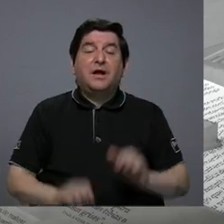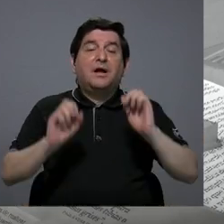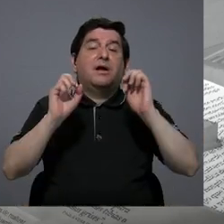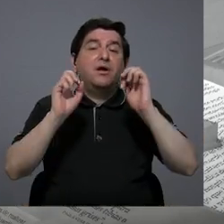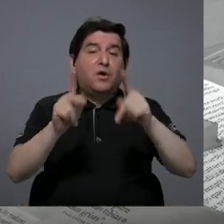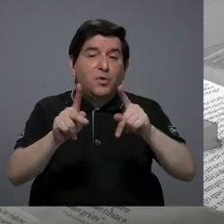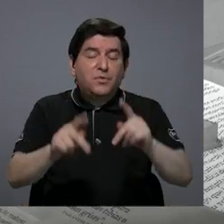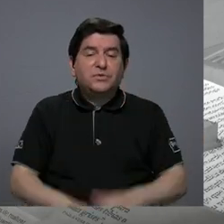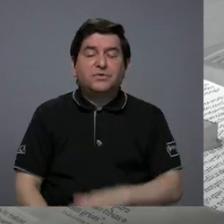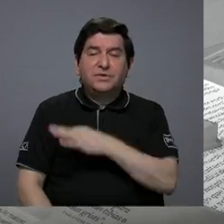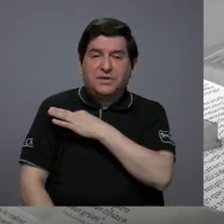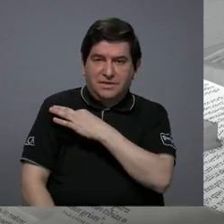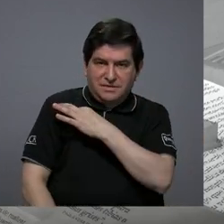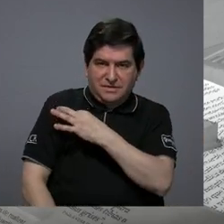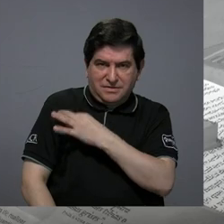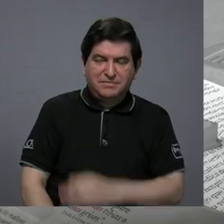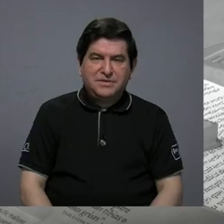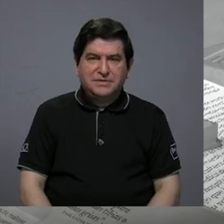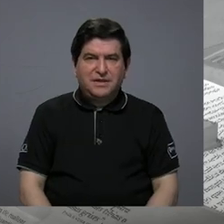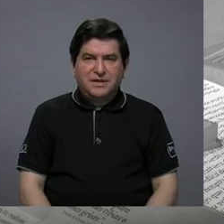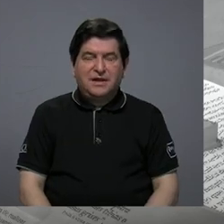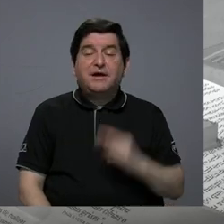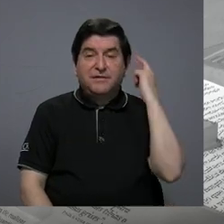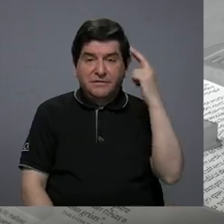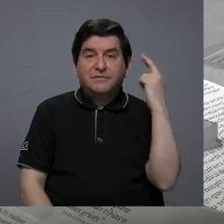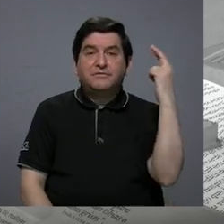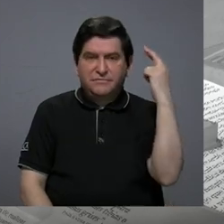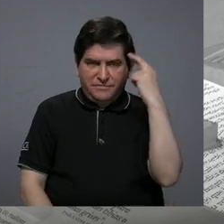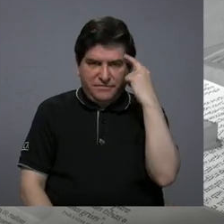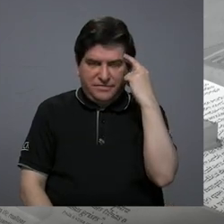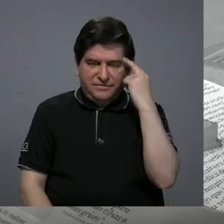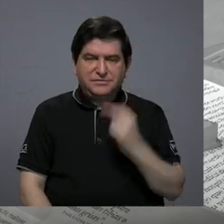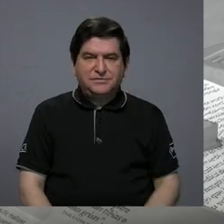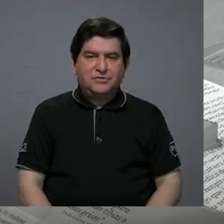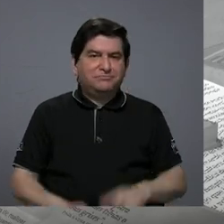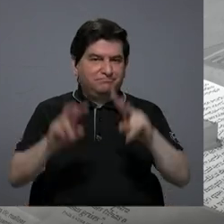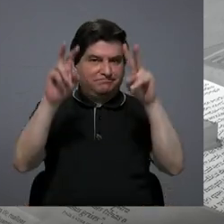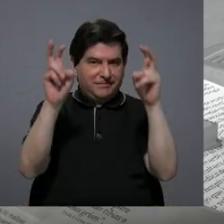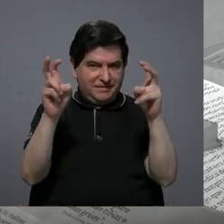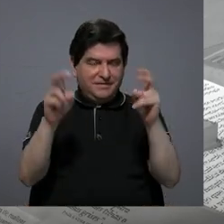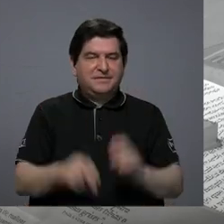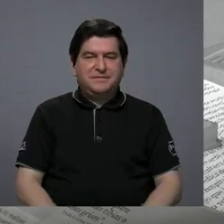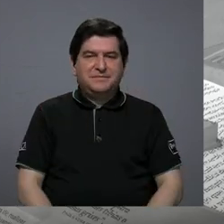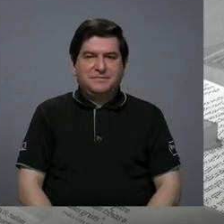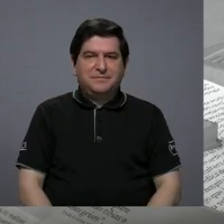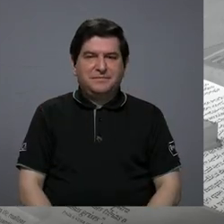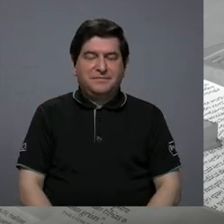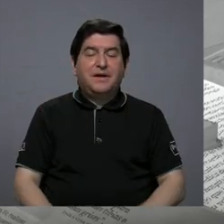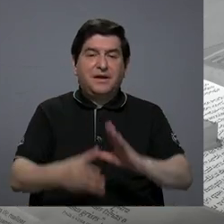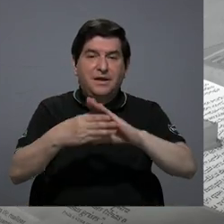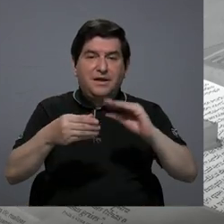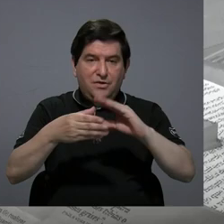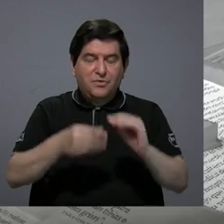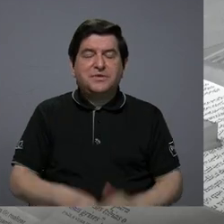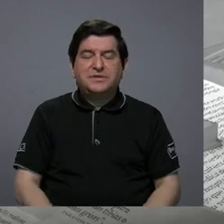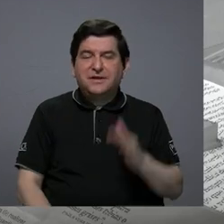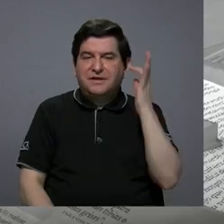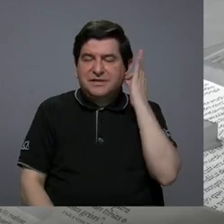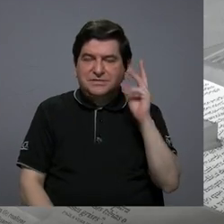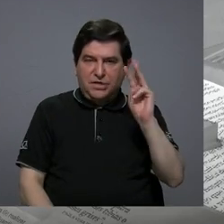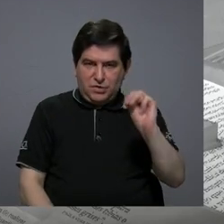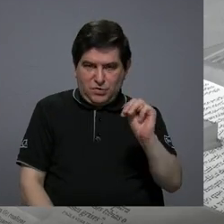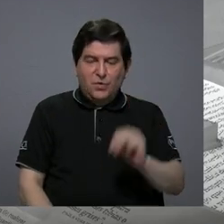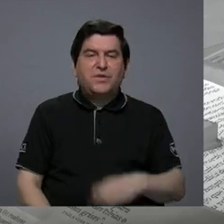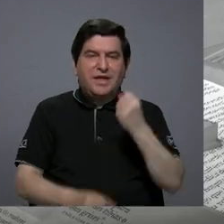oportunidad de invitarlos para que sigan reflexionando sobre este tema sobre lo que nos ha comentado doña Mónica